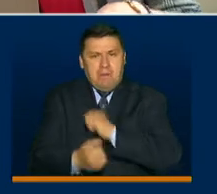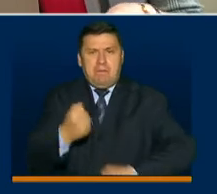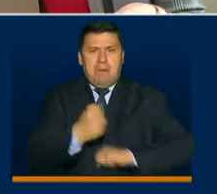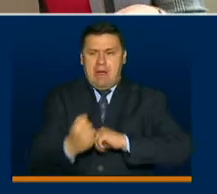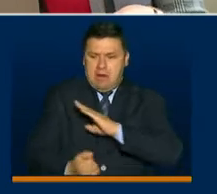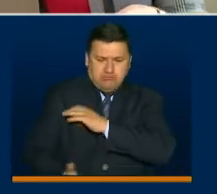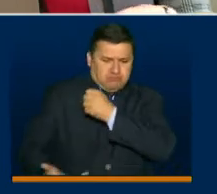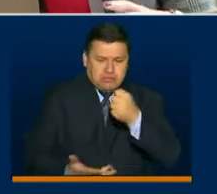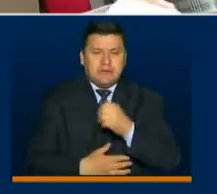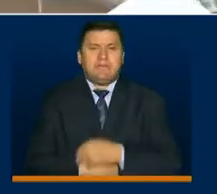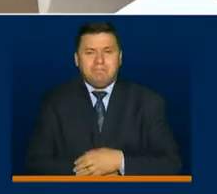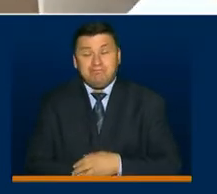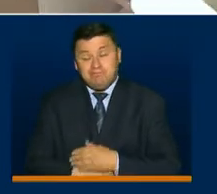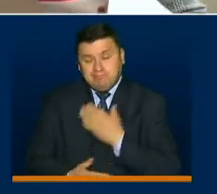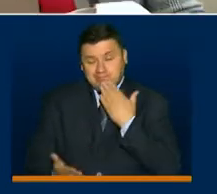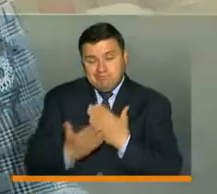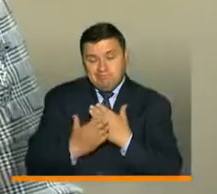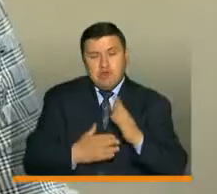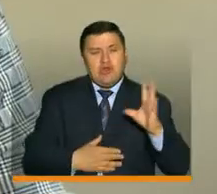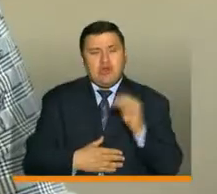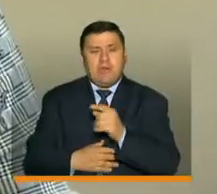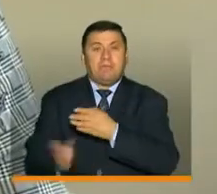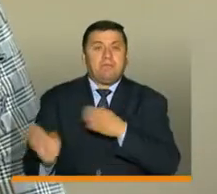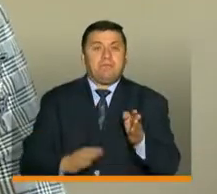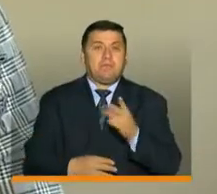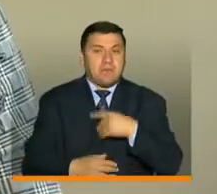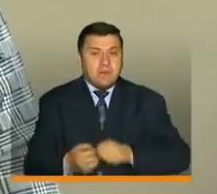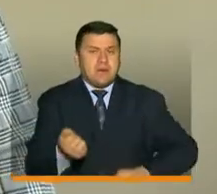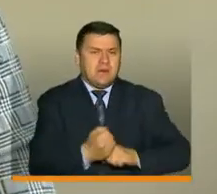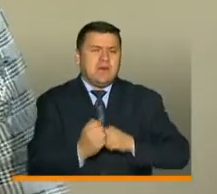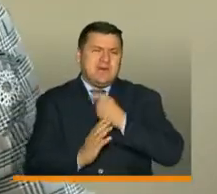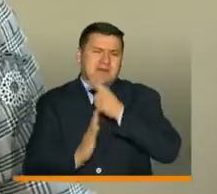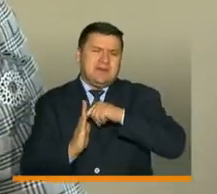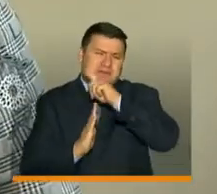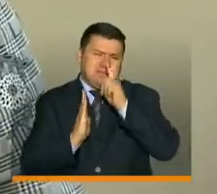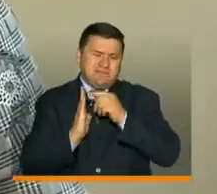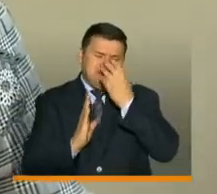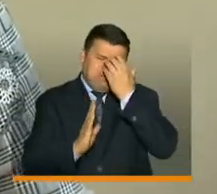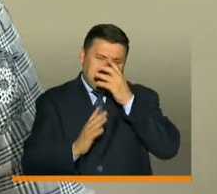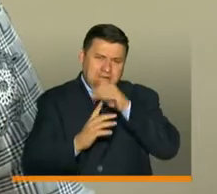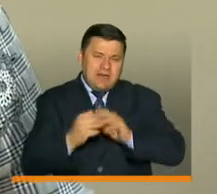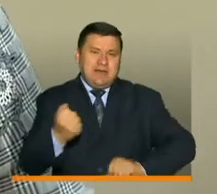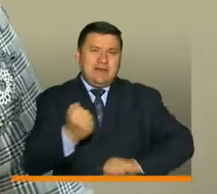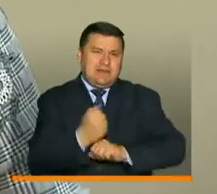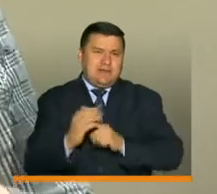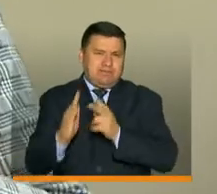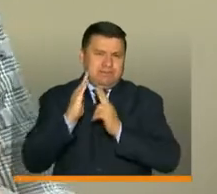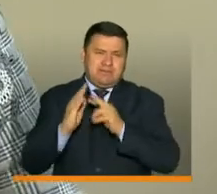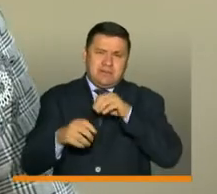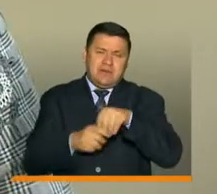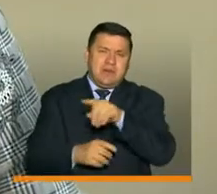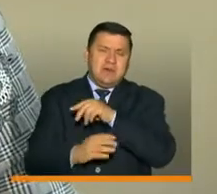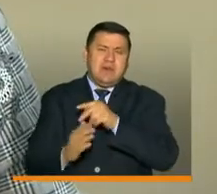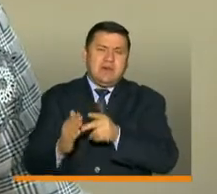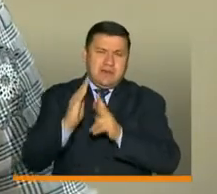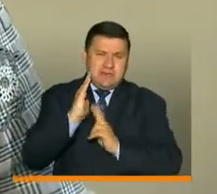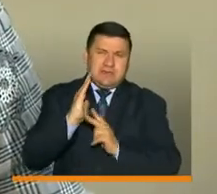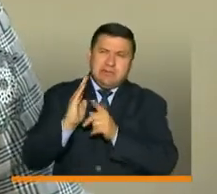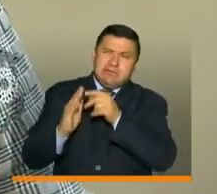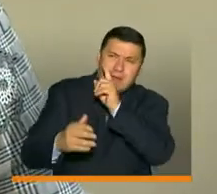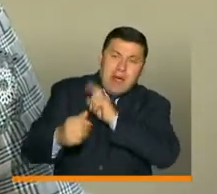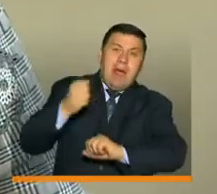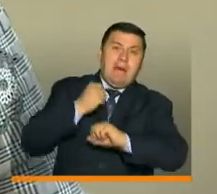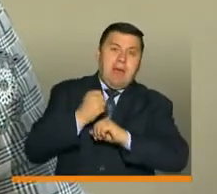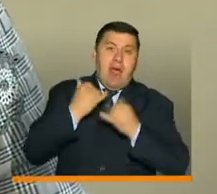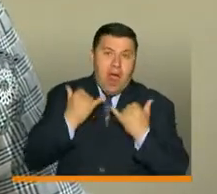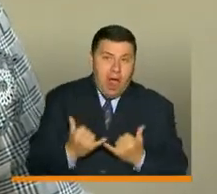sumado. Quisiera, además, presidente, mencionar que el plan de auxilios de ICTEX, que es otra forma también de apoyar a los jóvenes de la educación superior del país, está